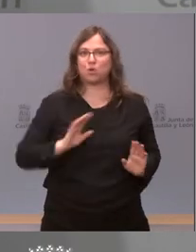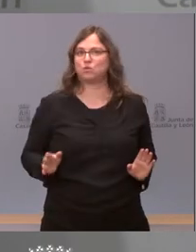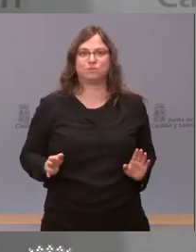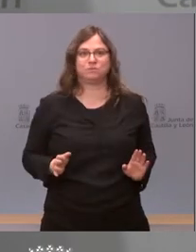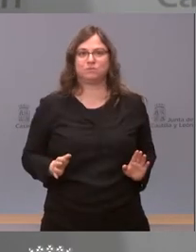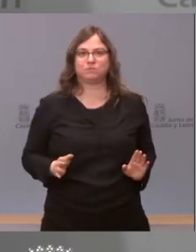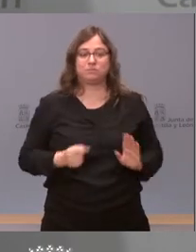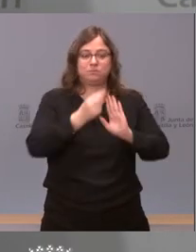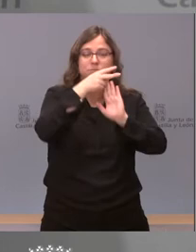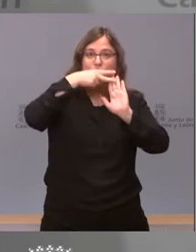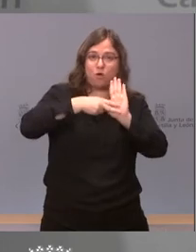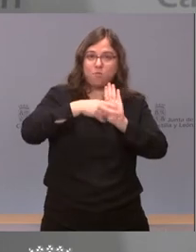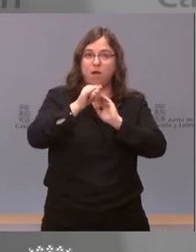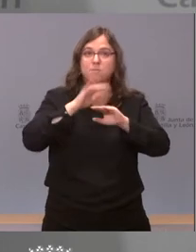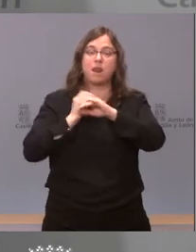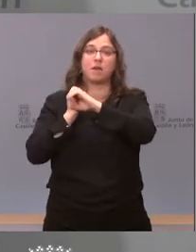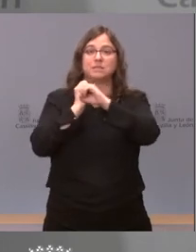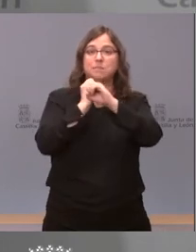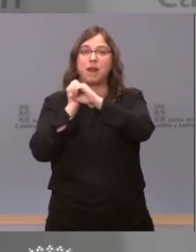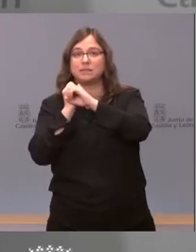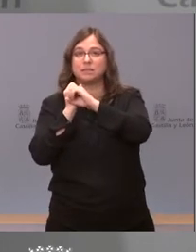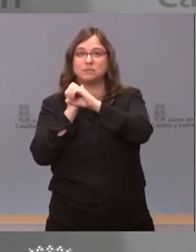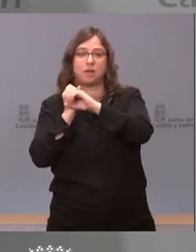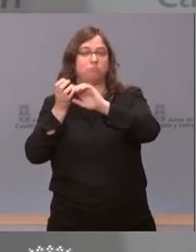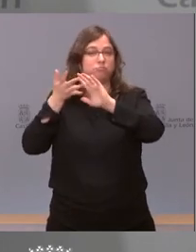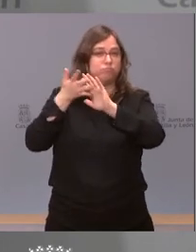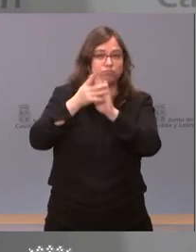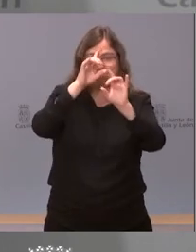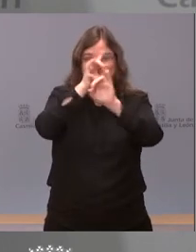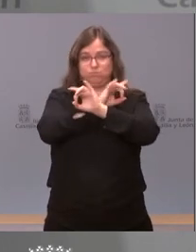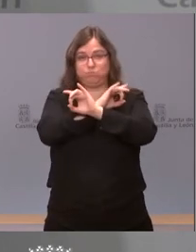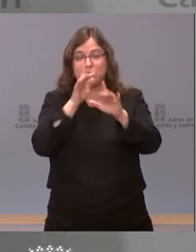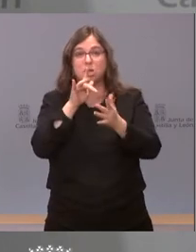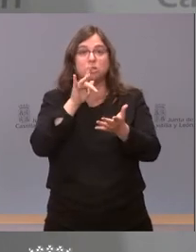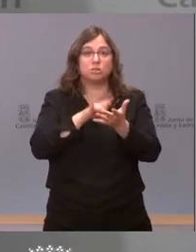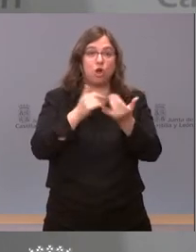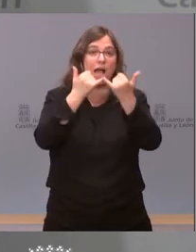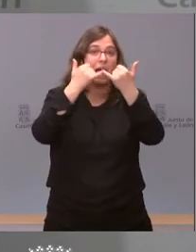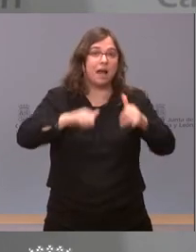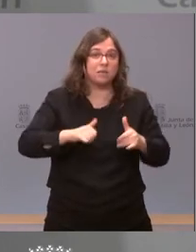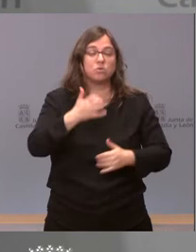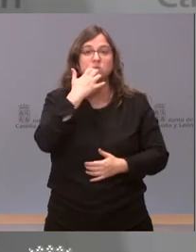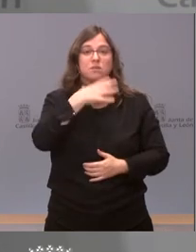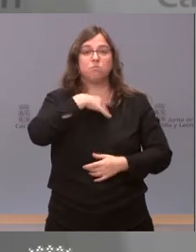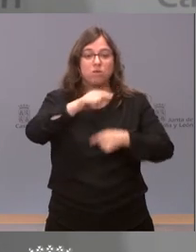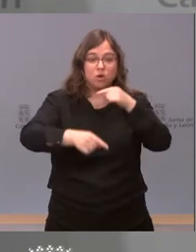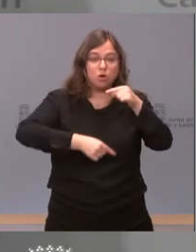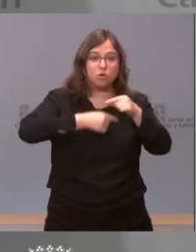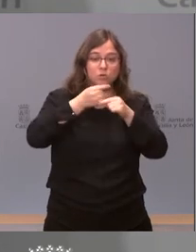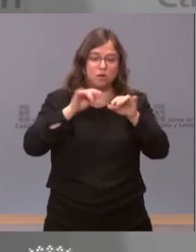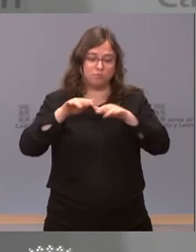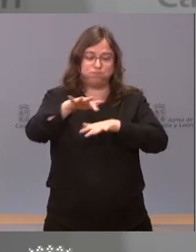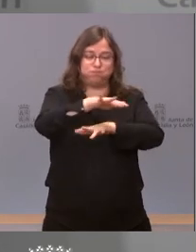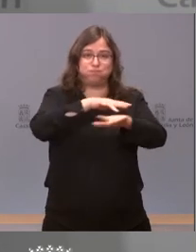para esta Semana Santa en las cuales se dice claramente que cualquier convocatoria de cualquier acto que pueda derivar en una concentración